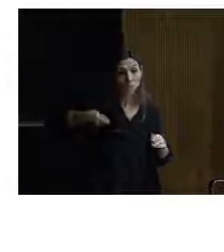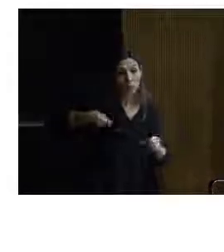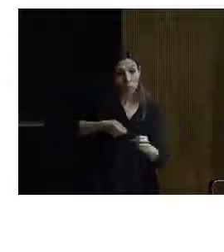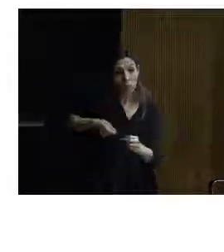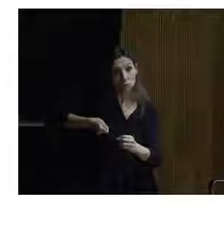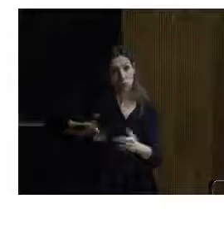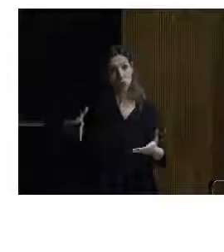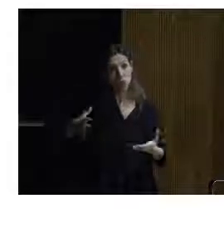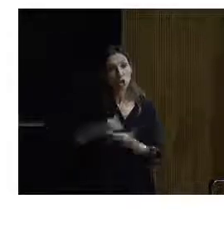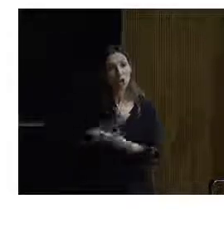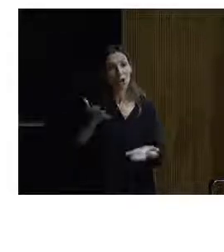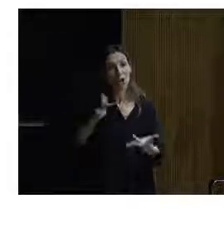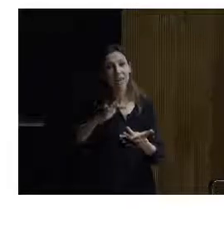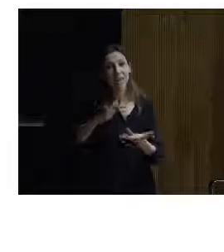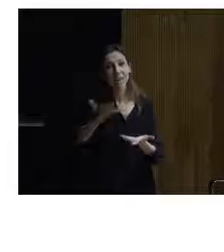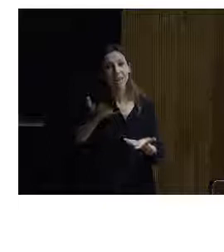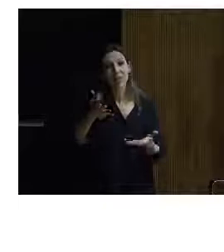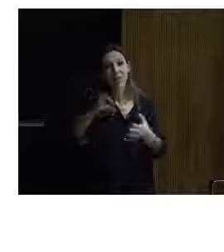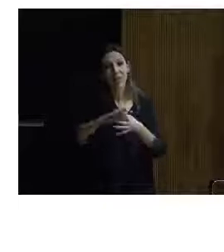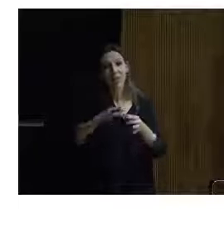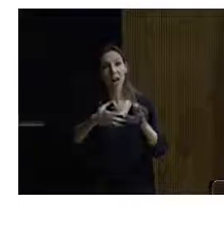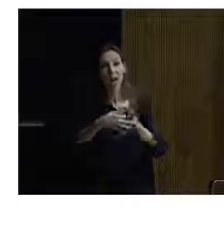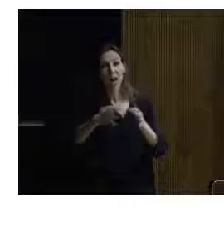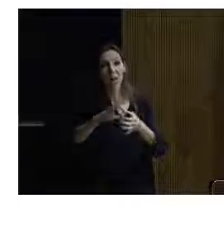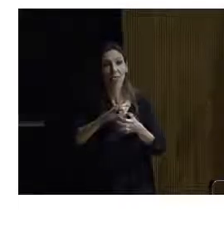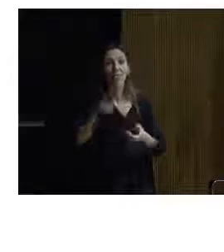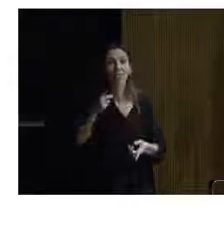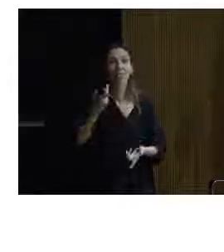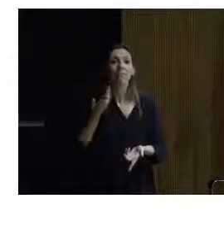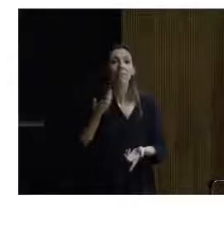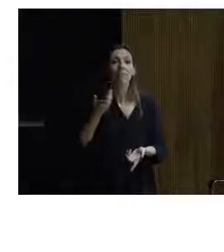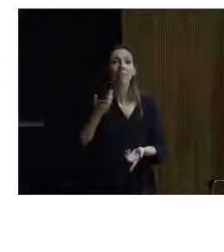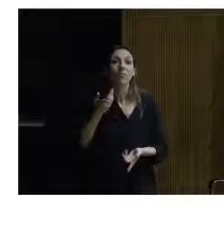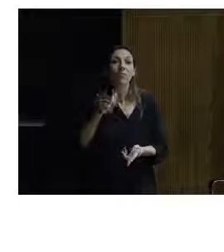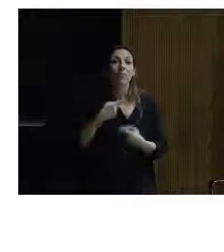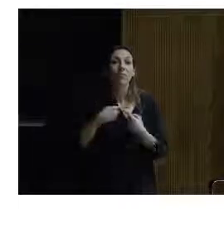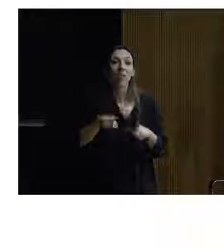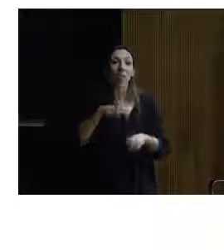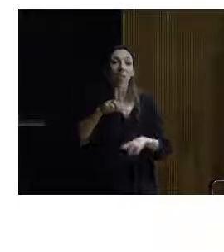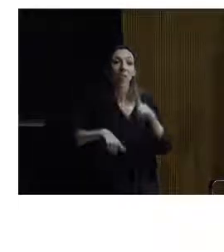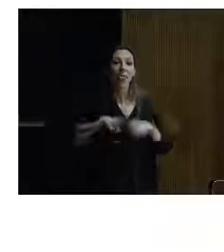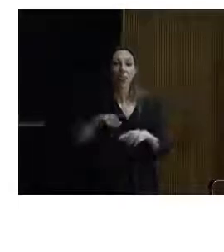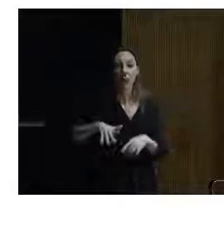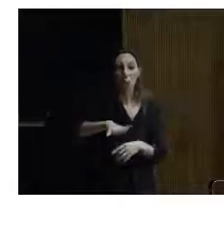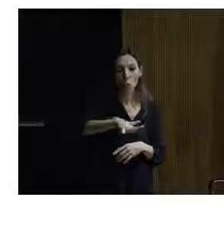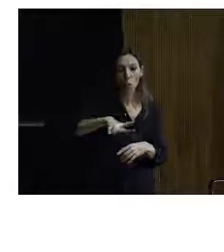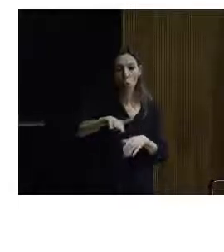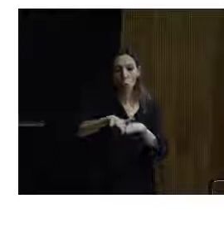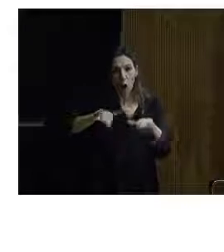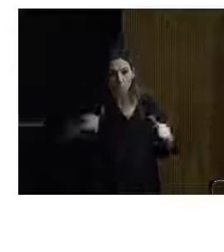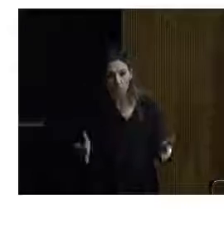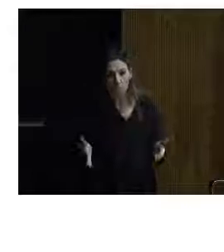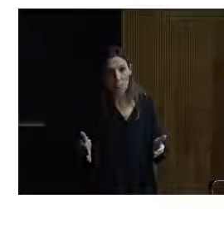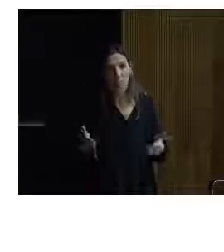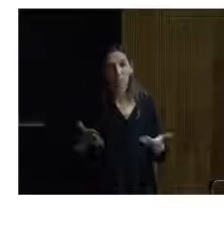relaciones dependiendo del momento en que las vemos en su posición en la mesa. Pero lo más importante es